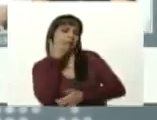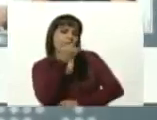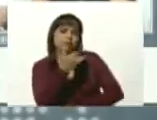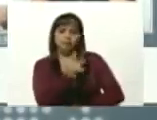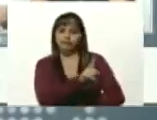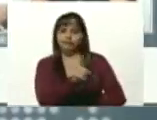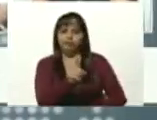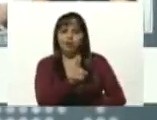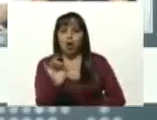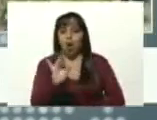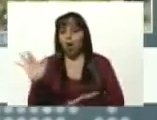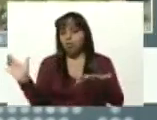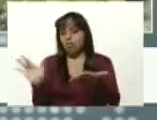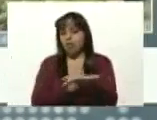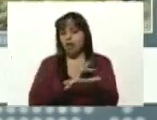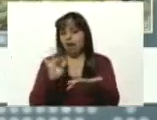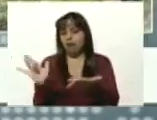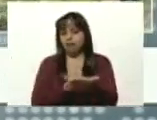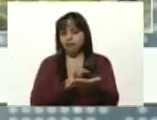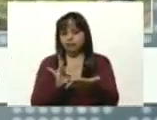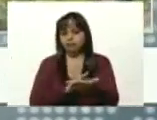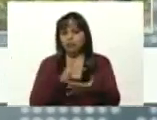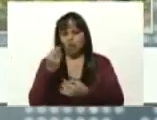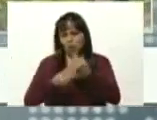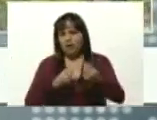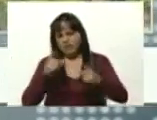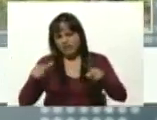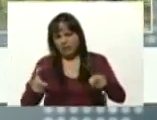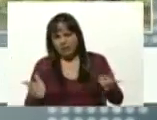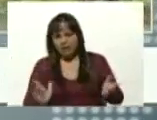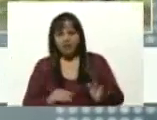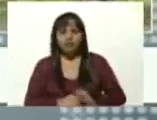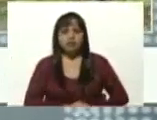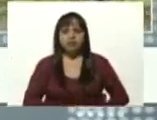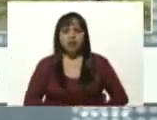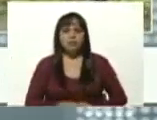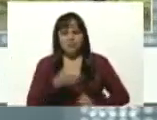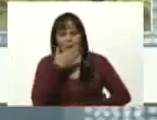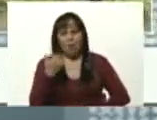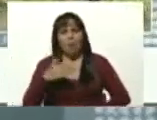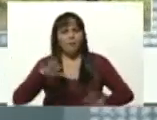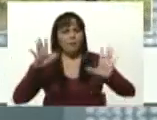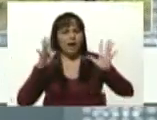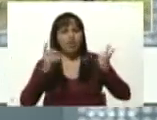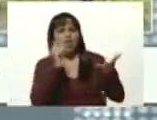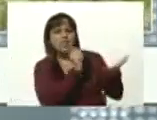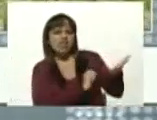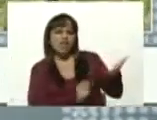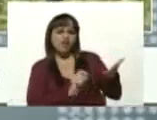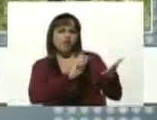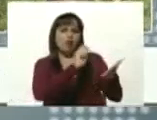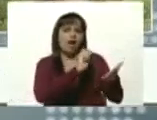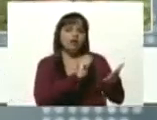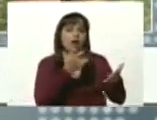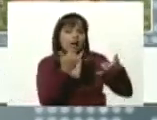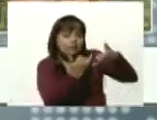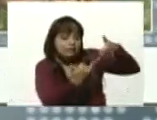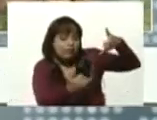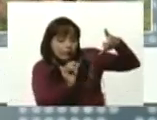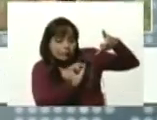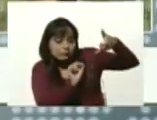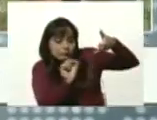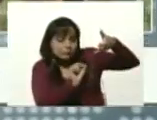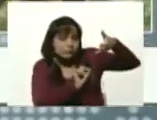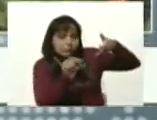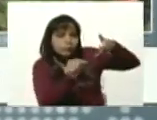O con la tabla, que también lo hacen, no con la mano, dibujando y no saliéndose de la rayita para pintar